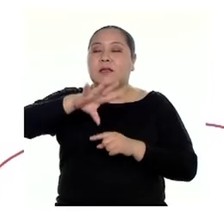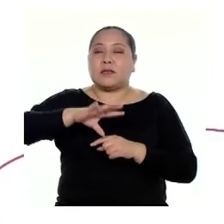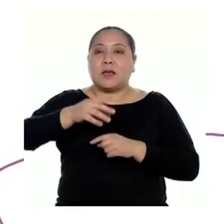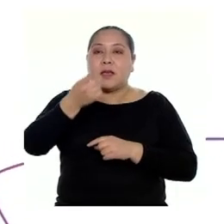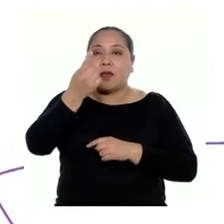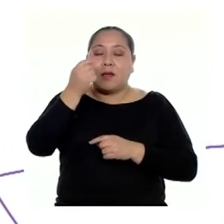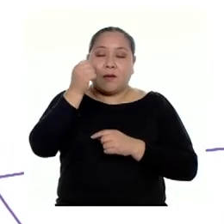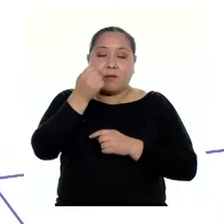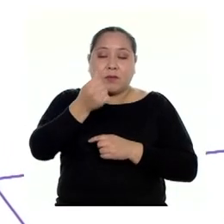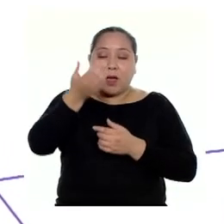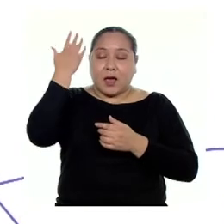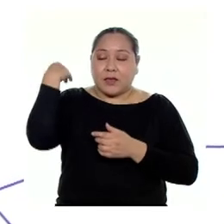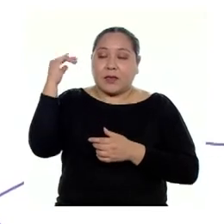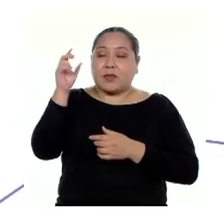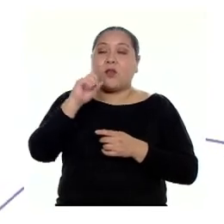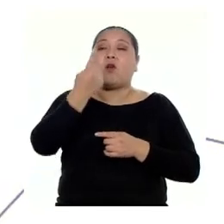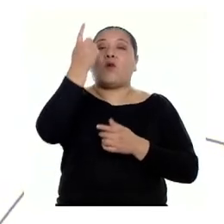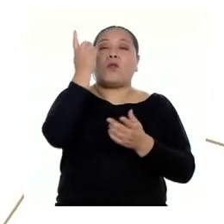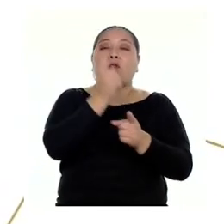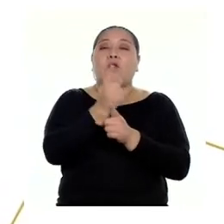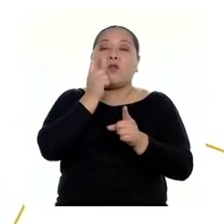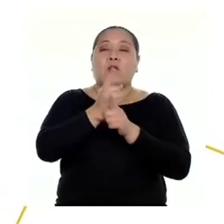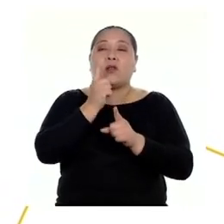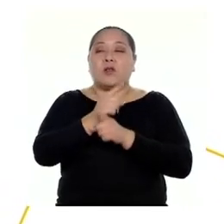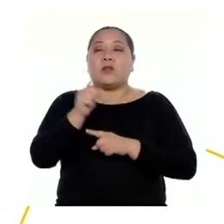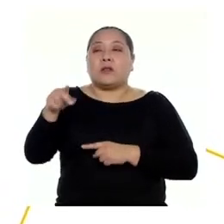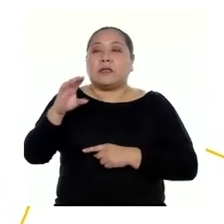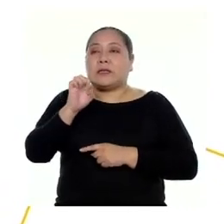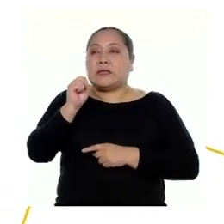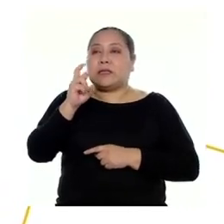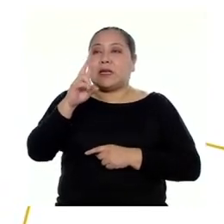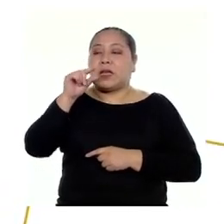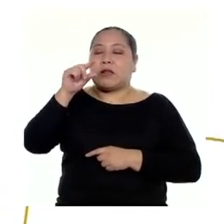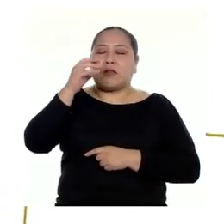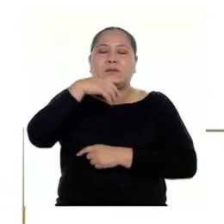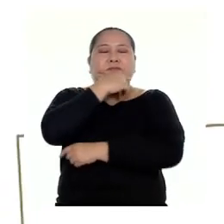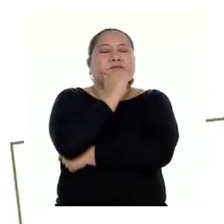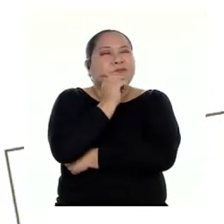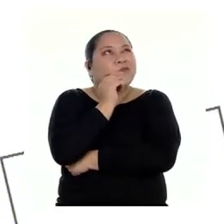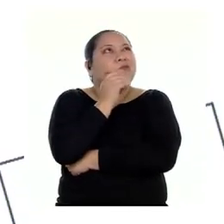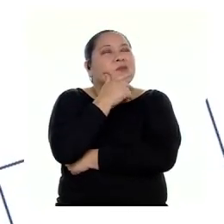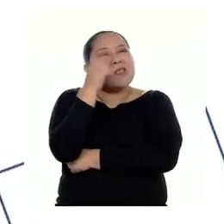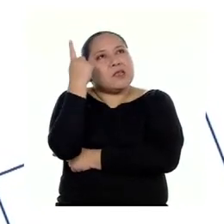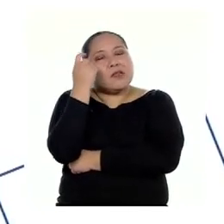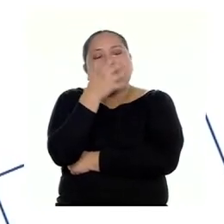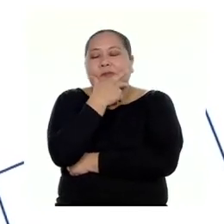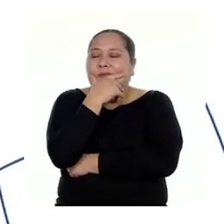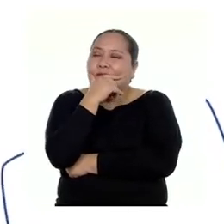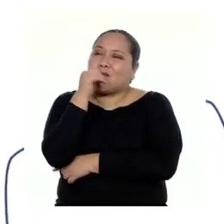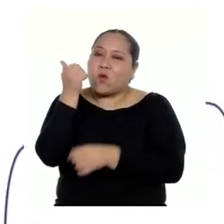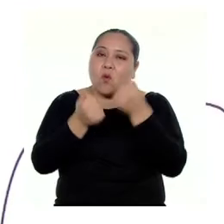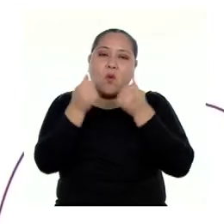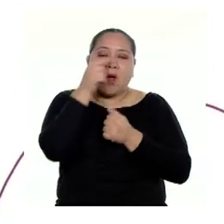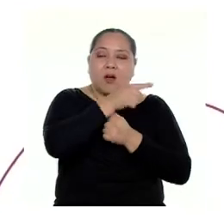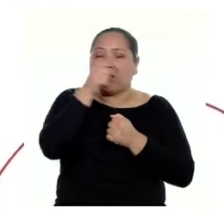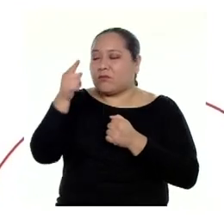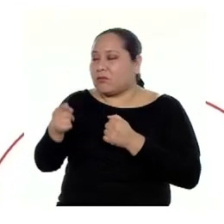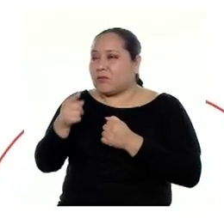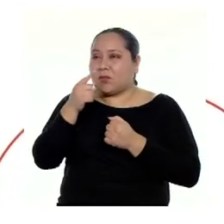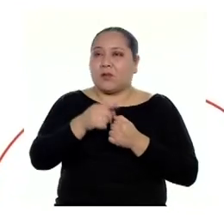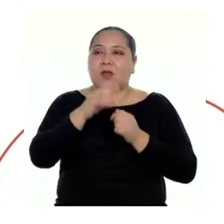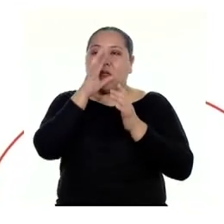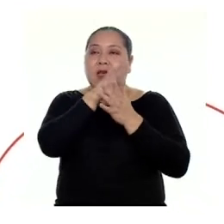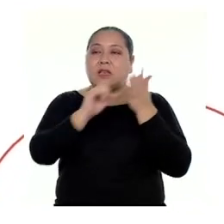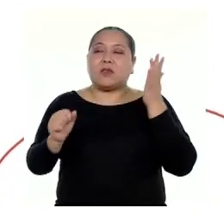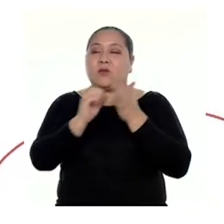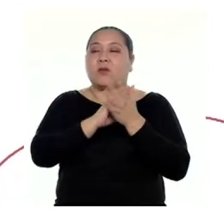únicos correctos. En ese momento, Sergio siente que está en otro dilema y se pregunta, ¿cuál de las dos situaciones de